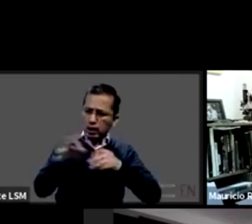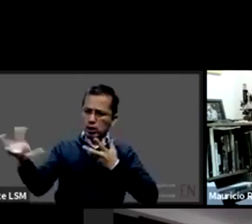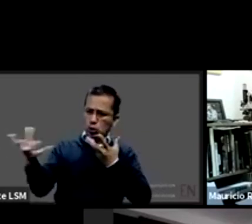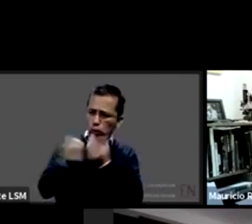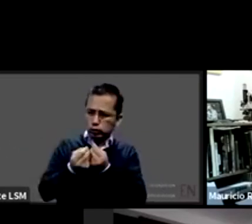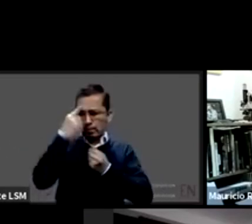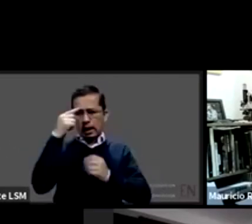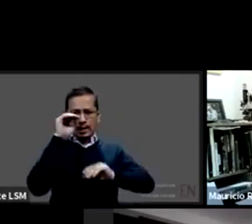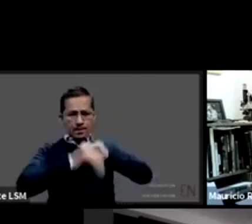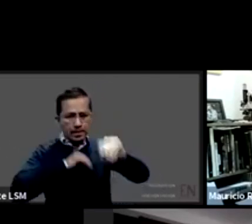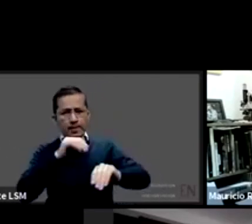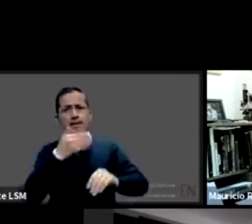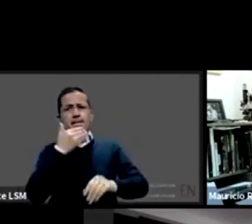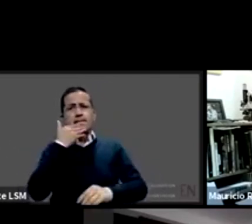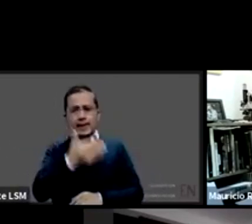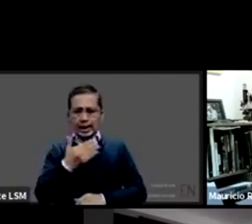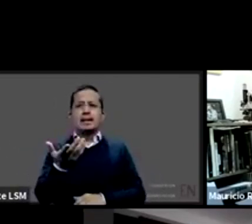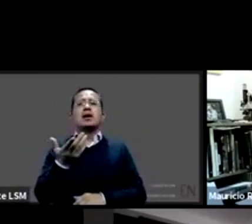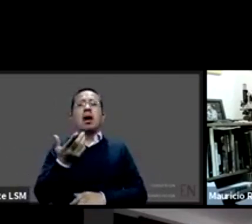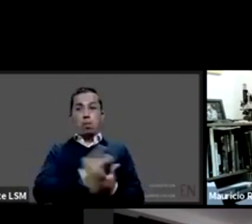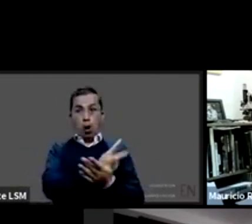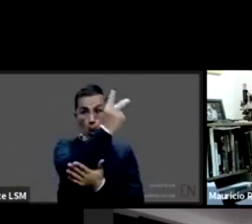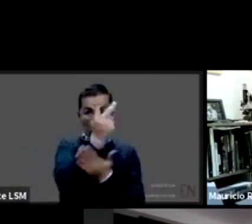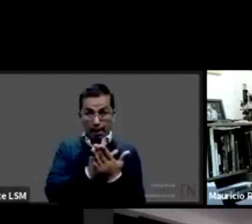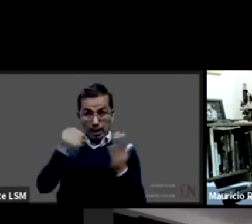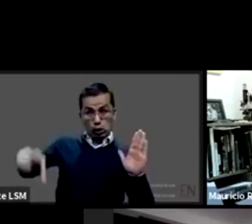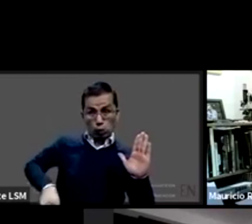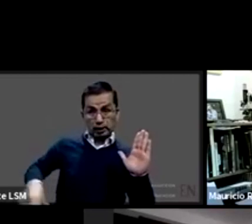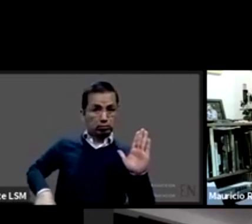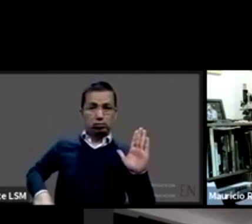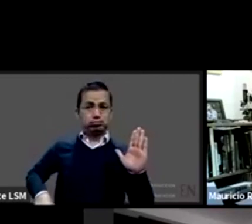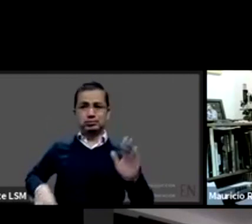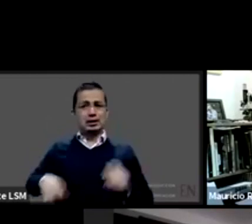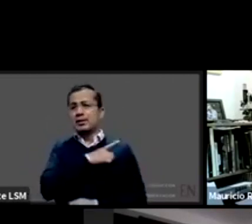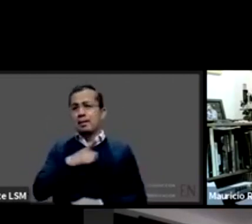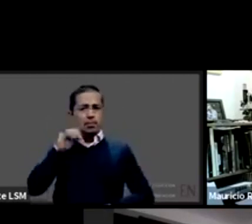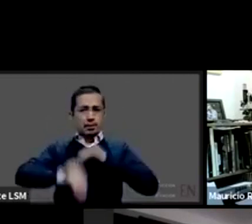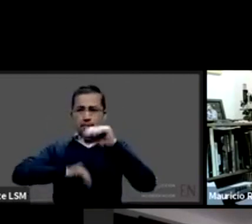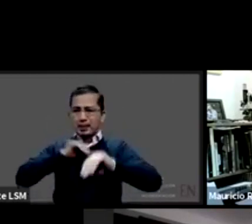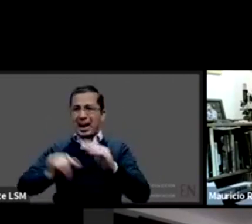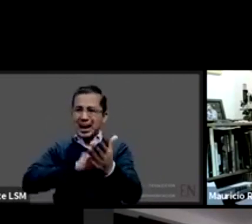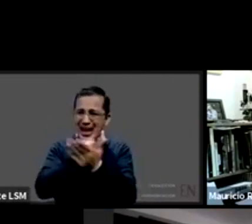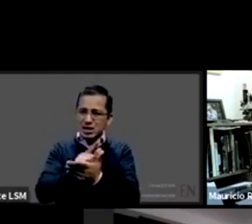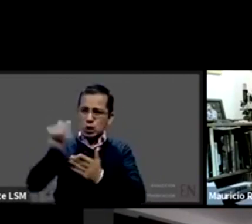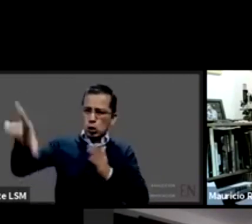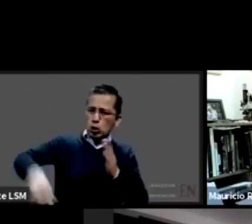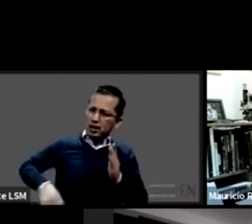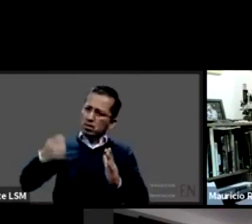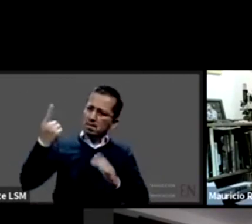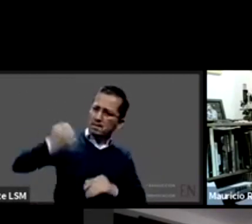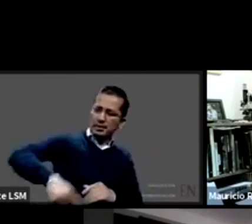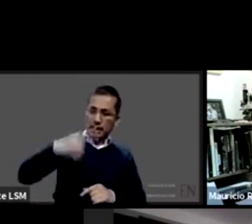no sean programas de gobierno los programas de gobierno se acaban en el 2024 las políticas de estado van 2025